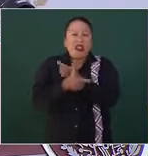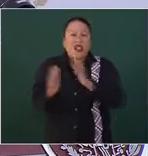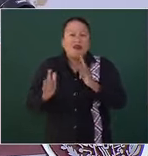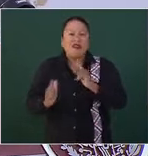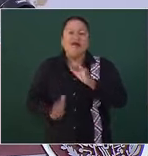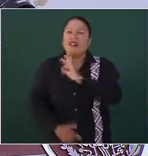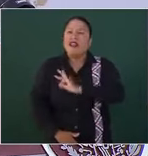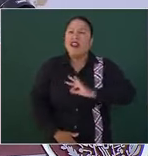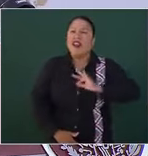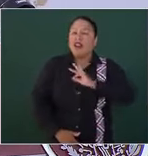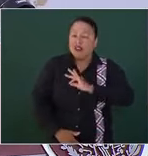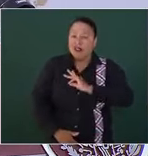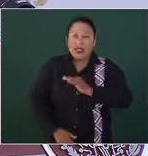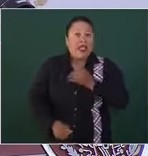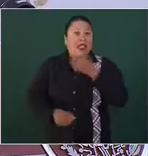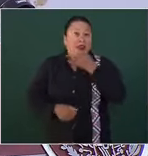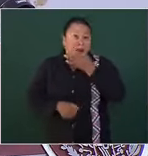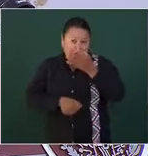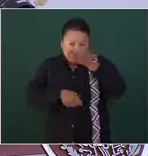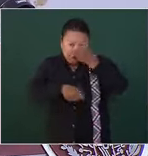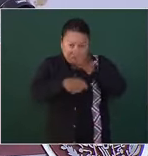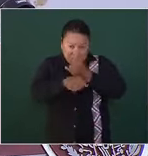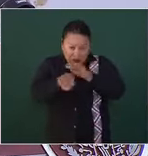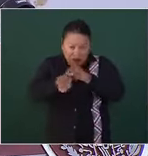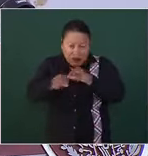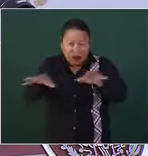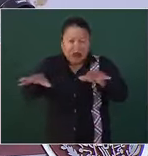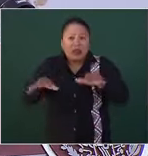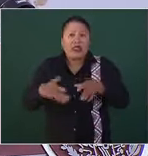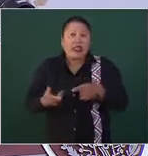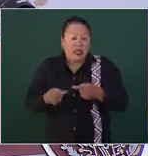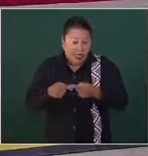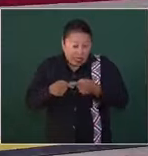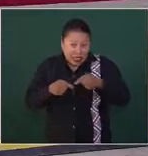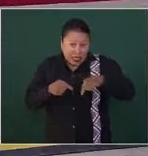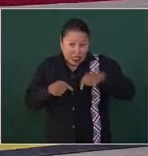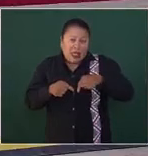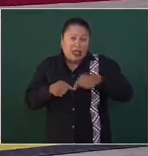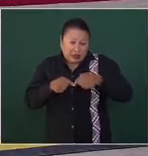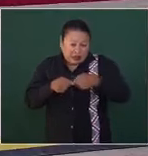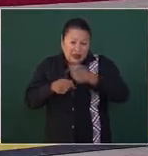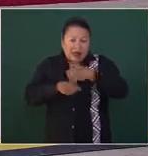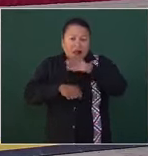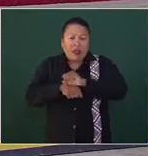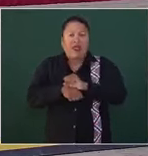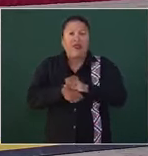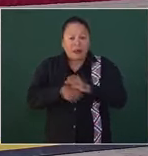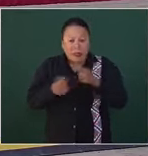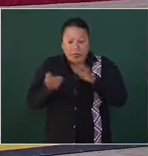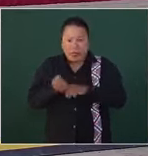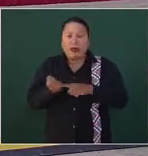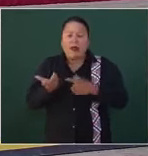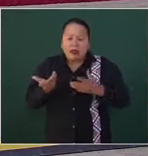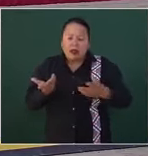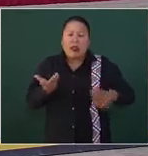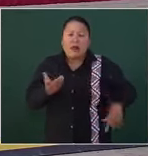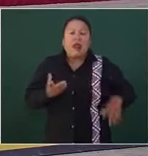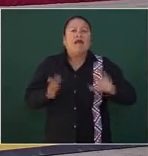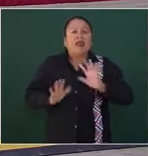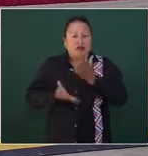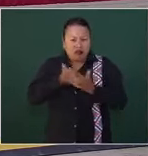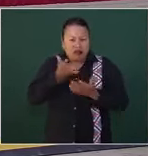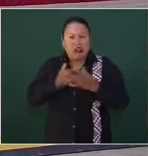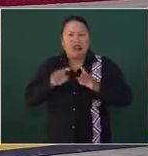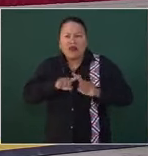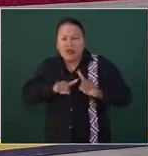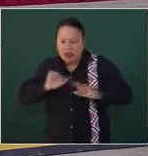felices. Informar que ya desde esta semana, desde el gobierno, se están realizando acciones